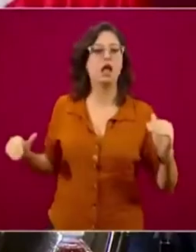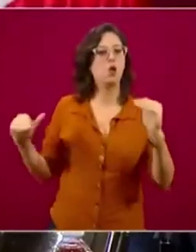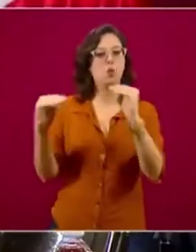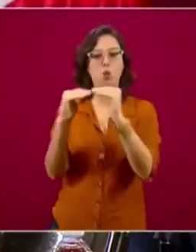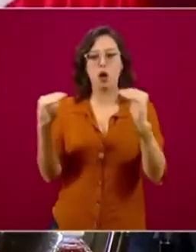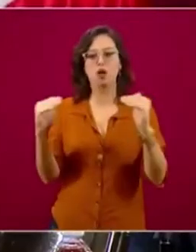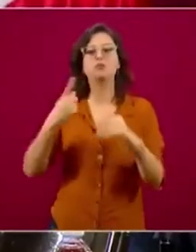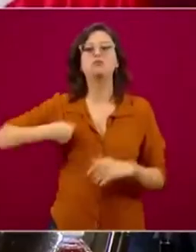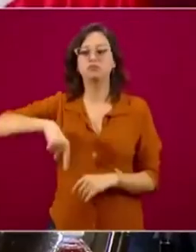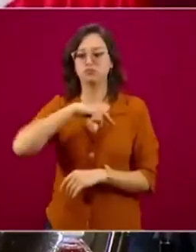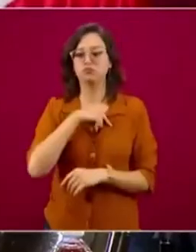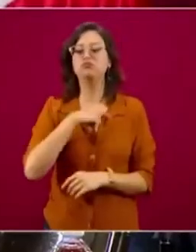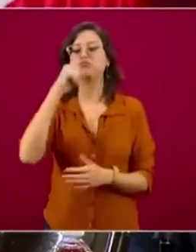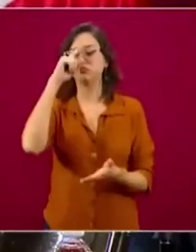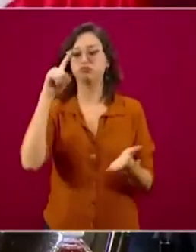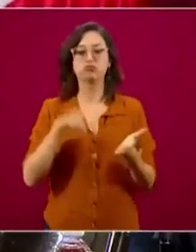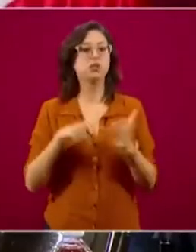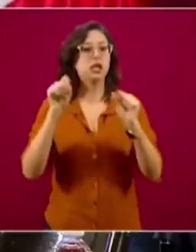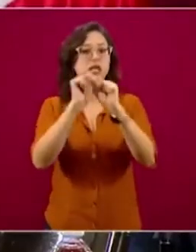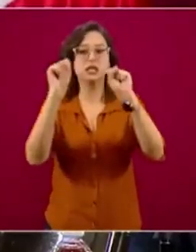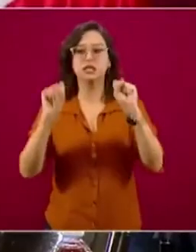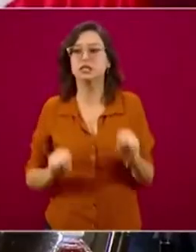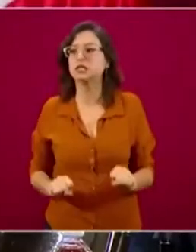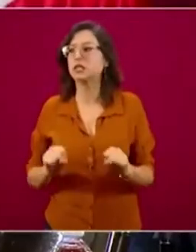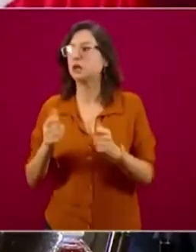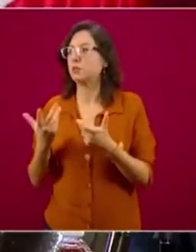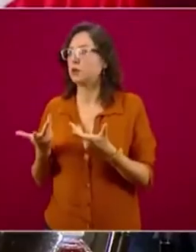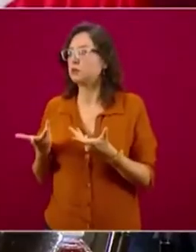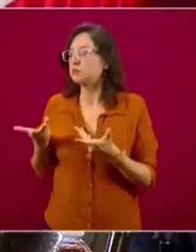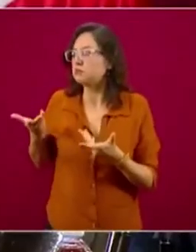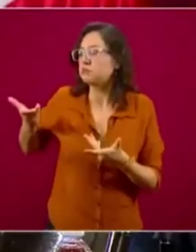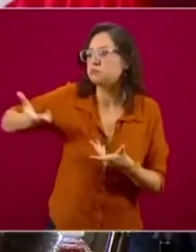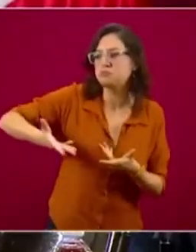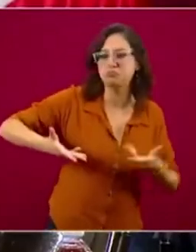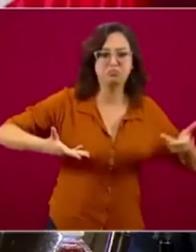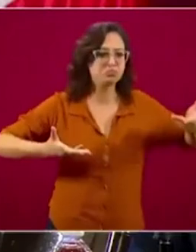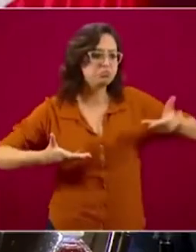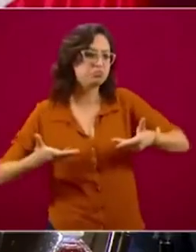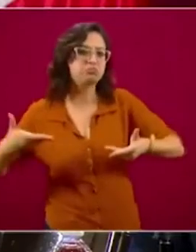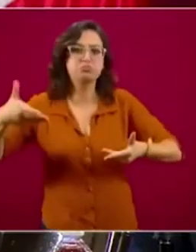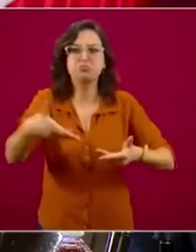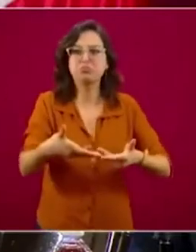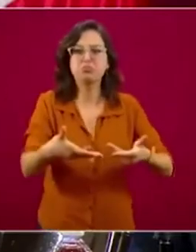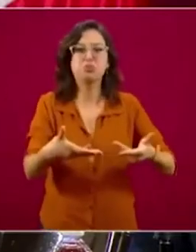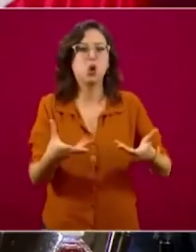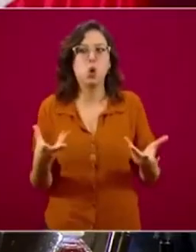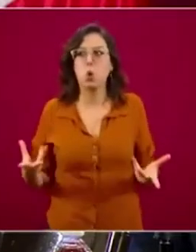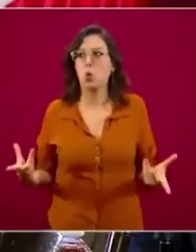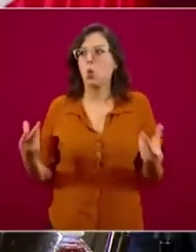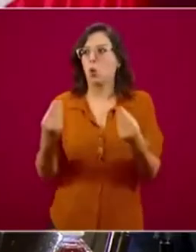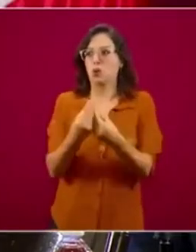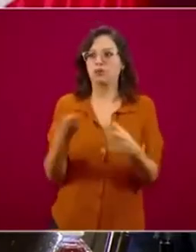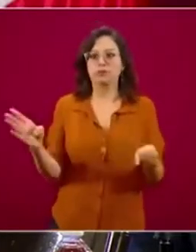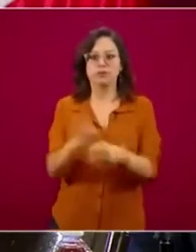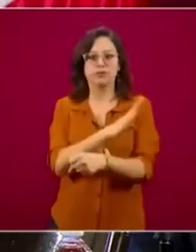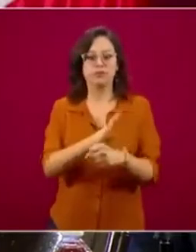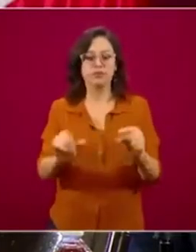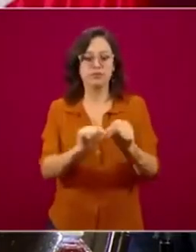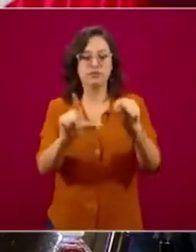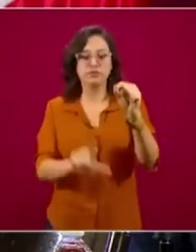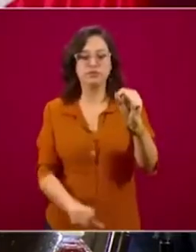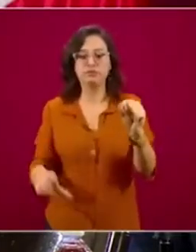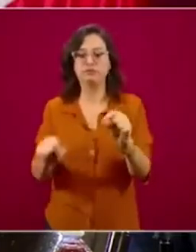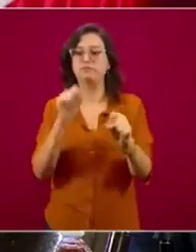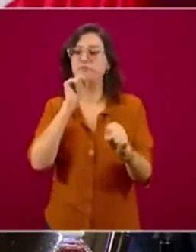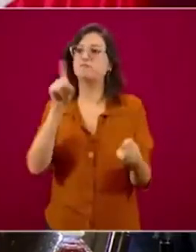sistema que no sólo beneficia a México, sino México beneficia